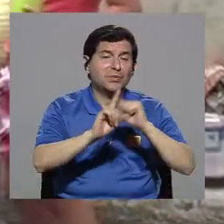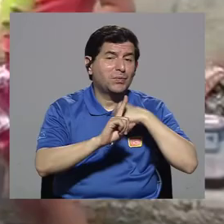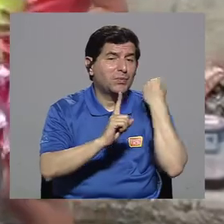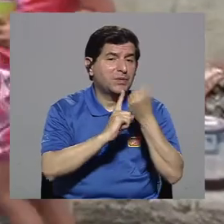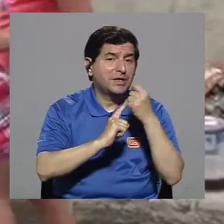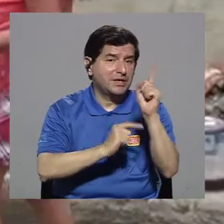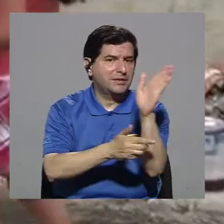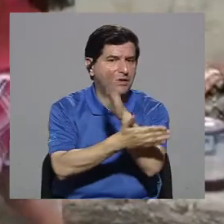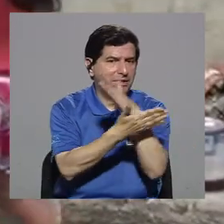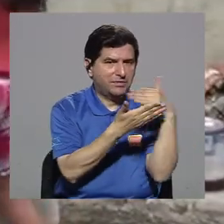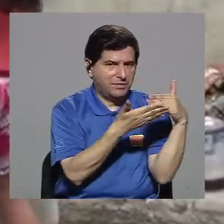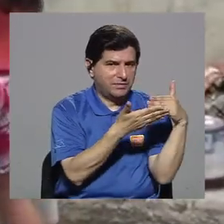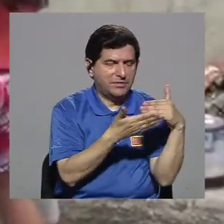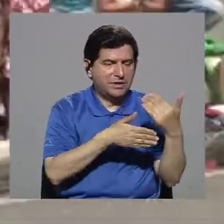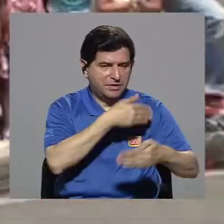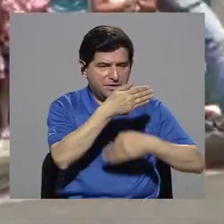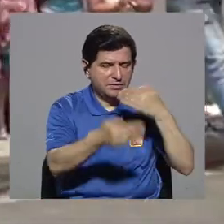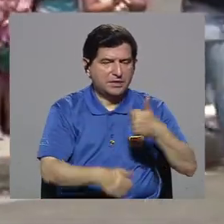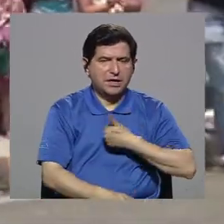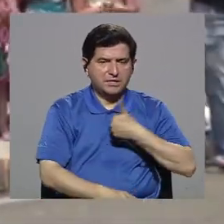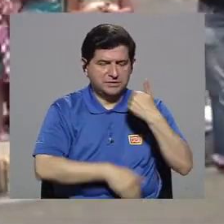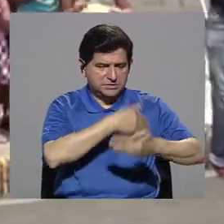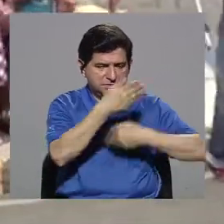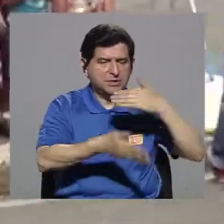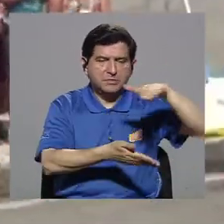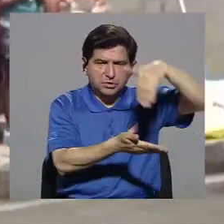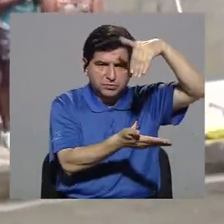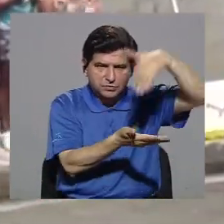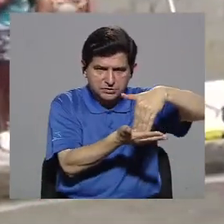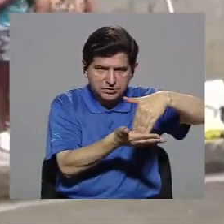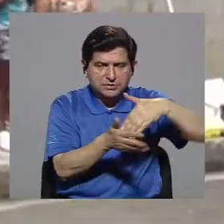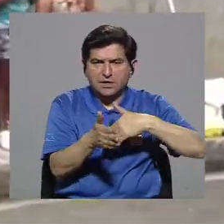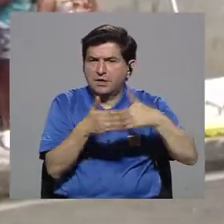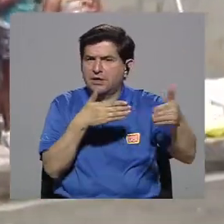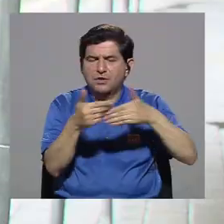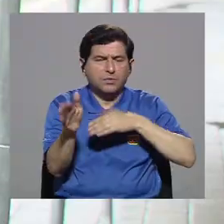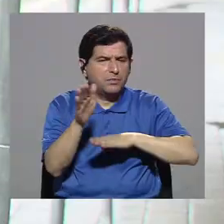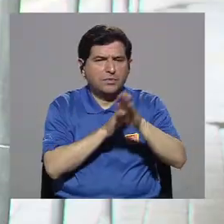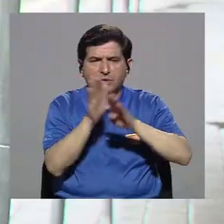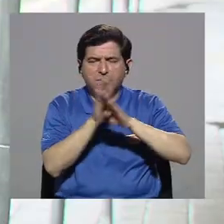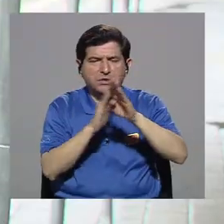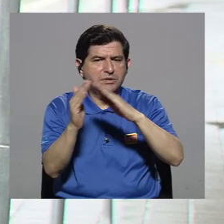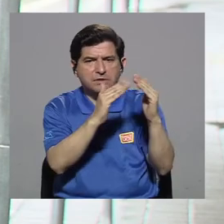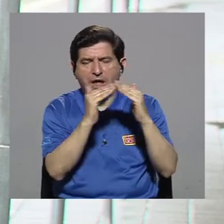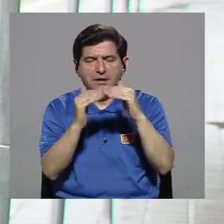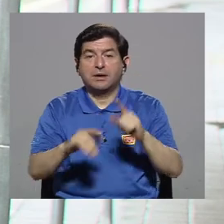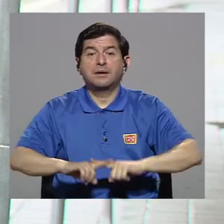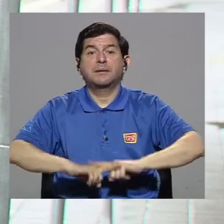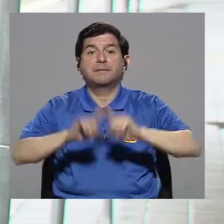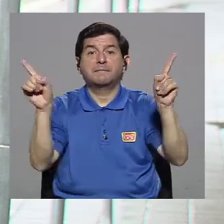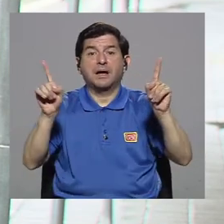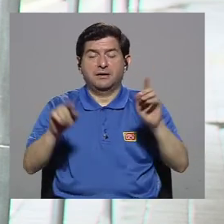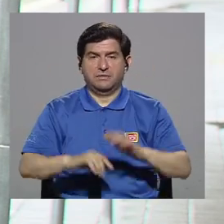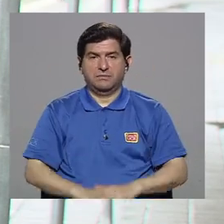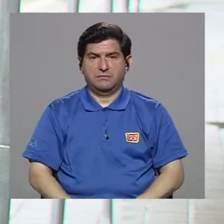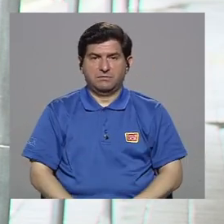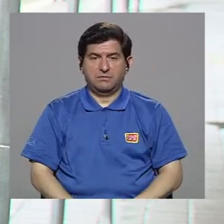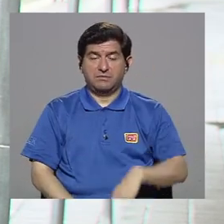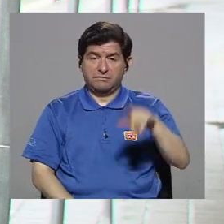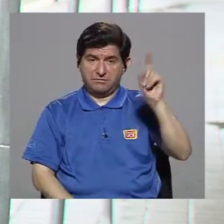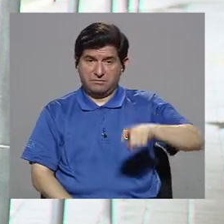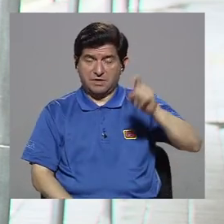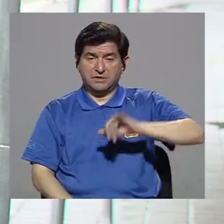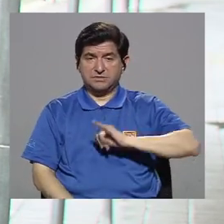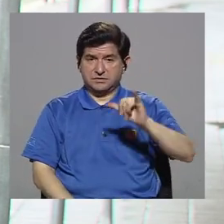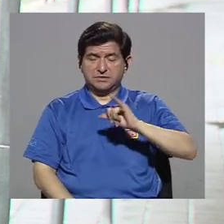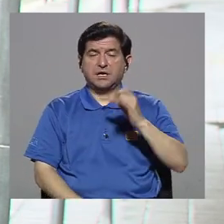parte, los procesos de autogestión son centrales para cualquier desarrollo comunitario, pero a la vez necesitamos también